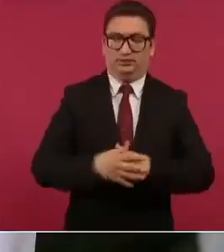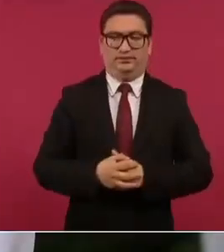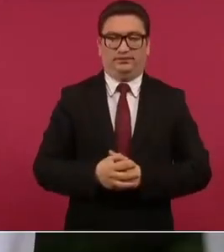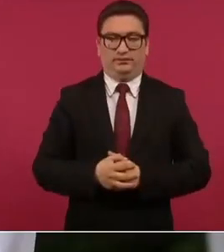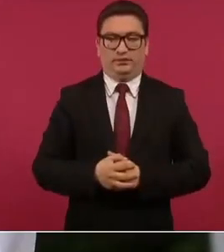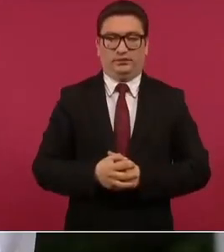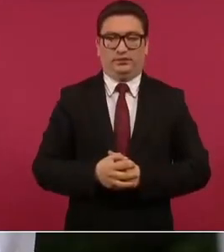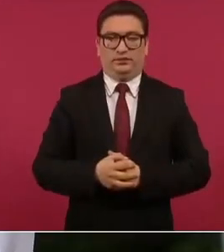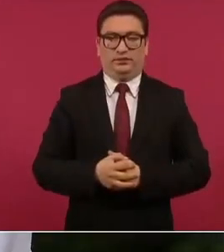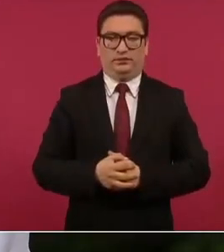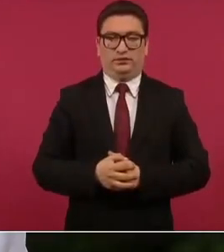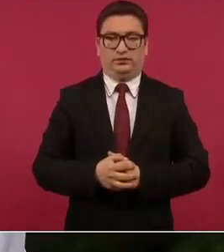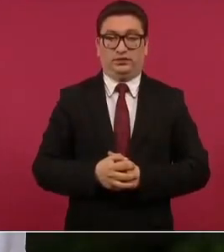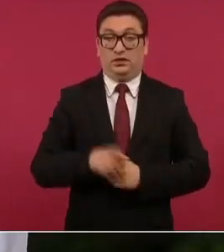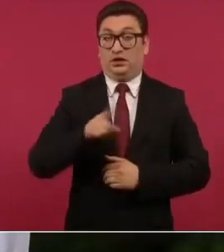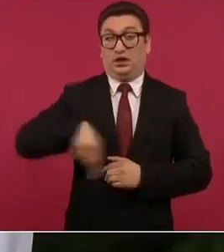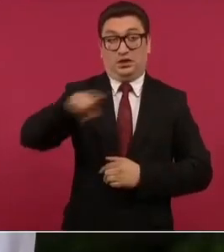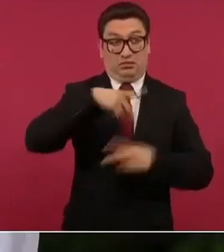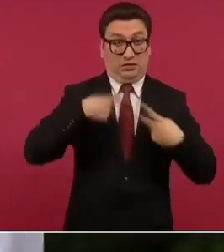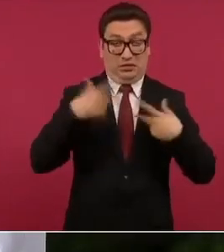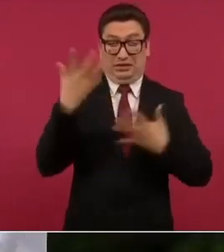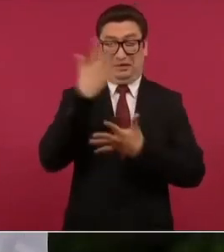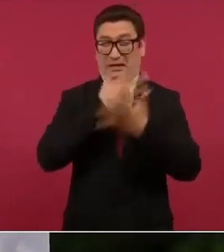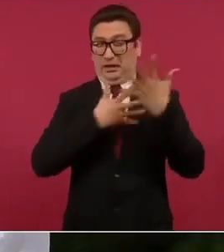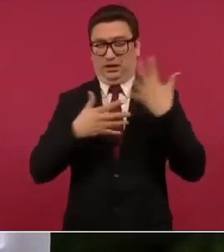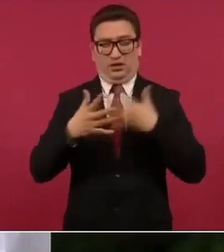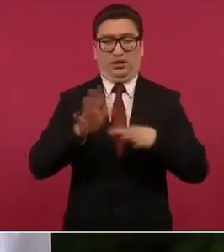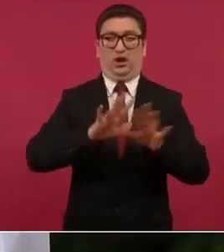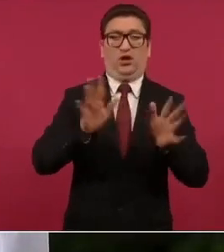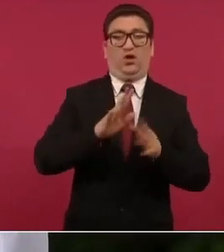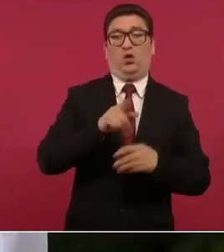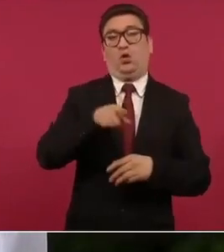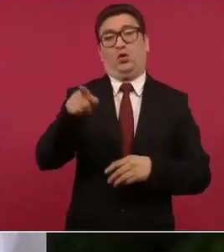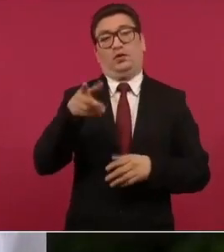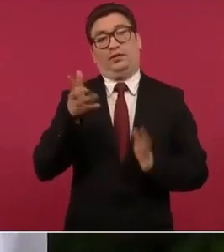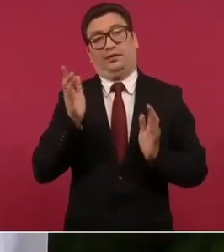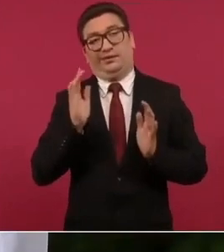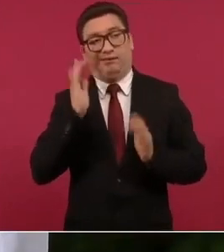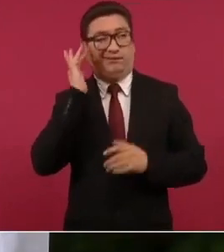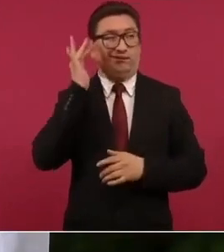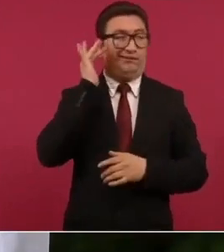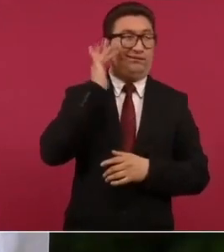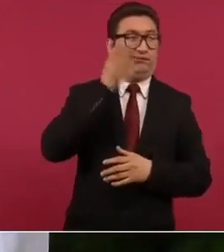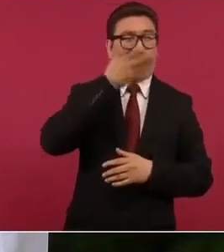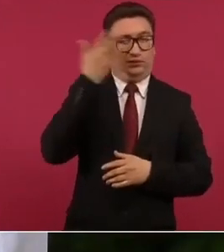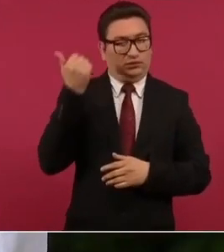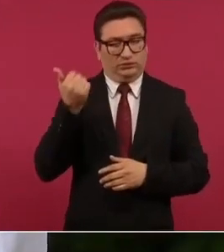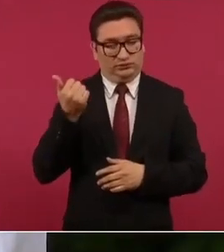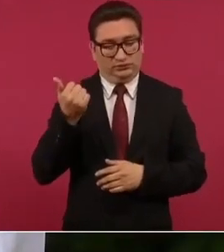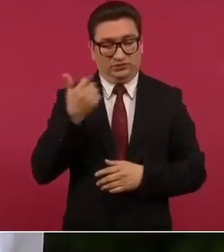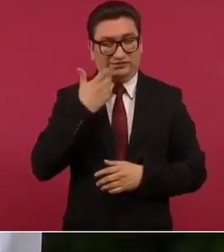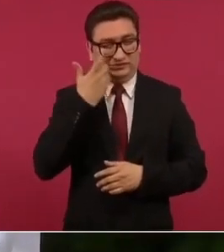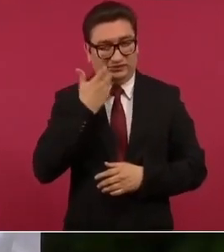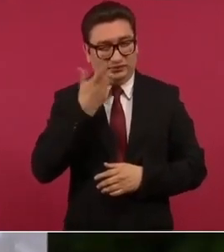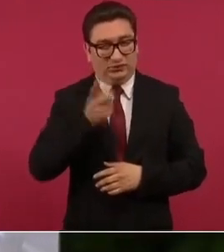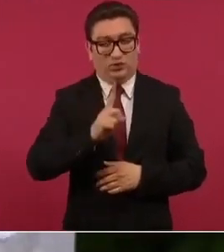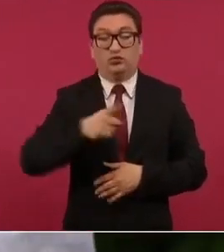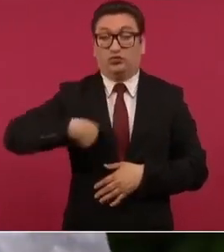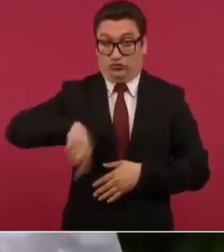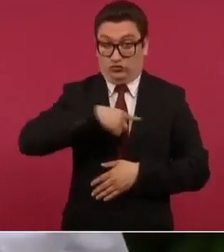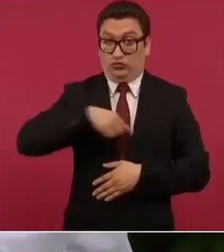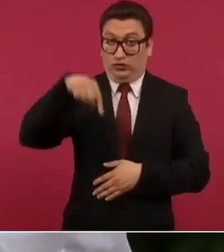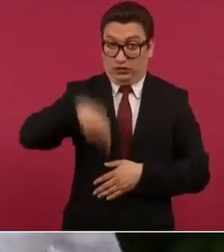que nadie se confunda o se haga el que no sabe en nuestro gobierno